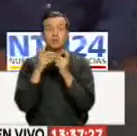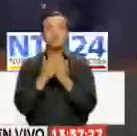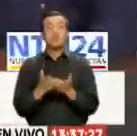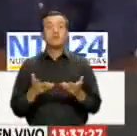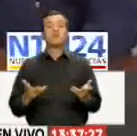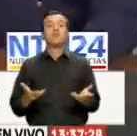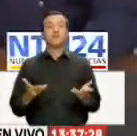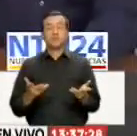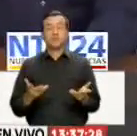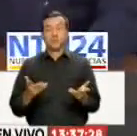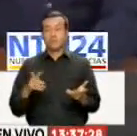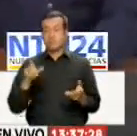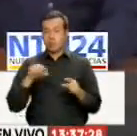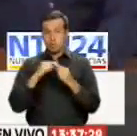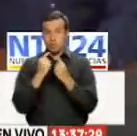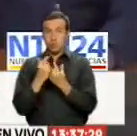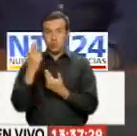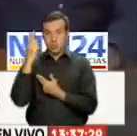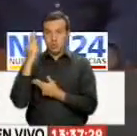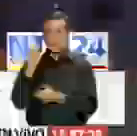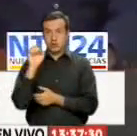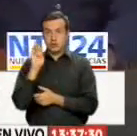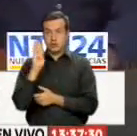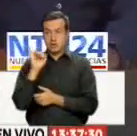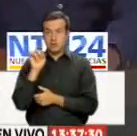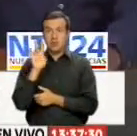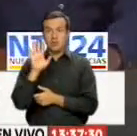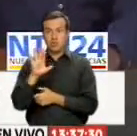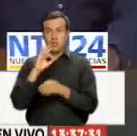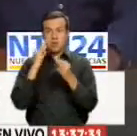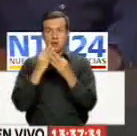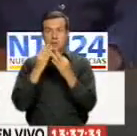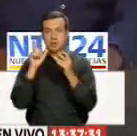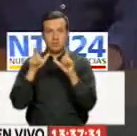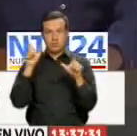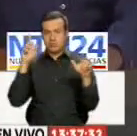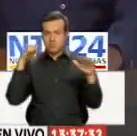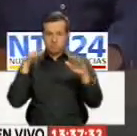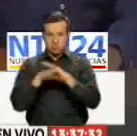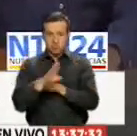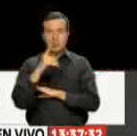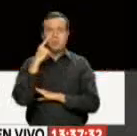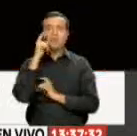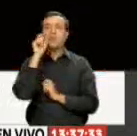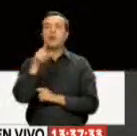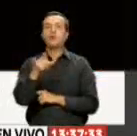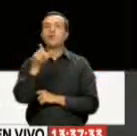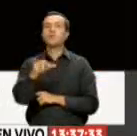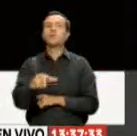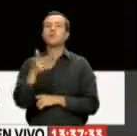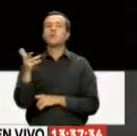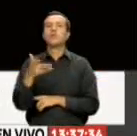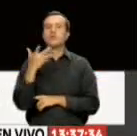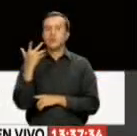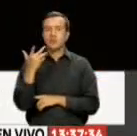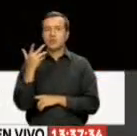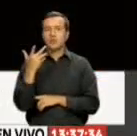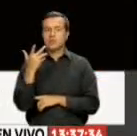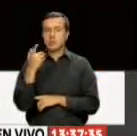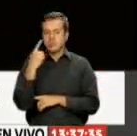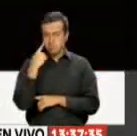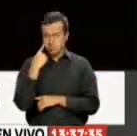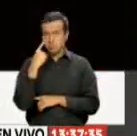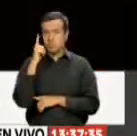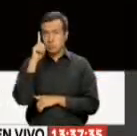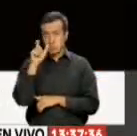inteligencia Conocido también Como SEBIN Llegaron a la vivienda De la familia De la diputada Preguntando por su paradero Perfecto Fue una de